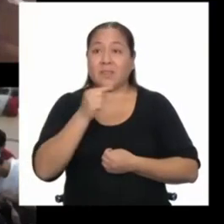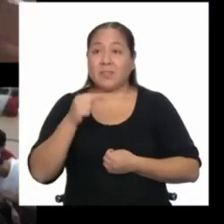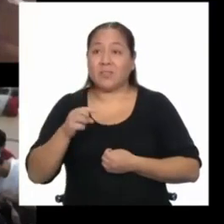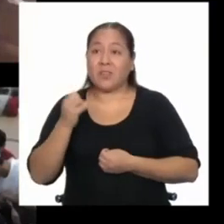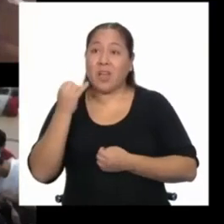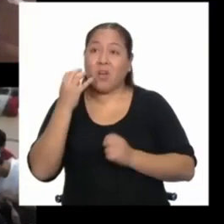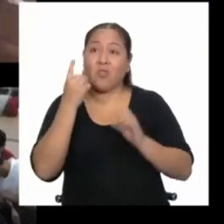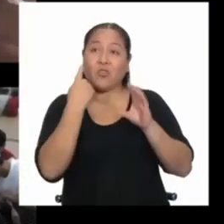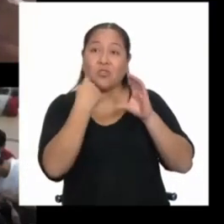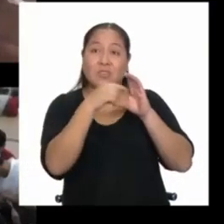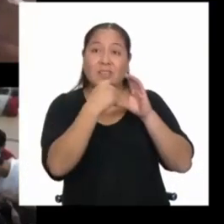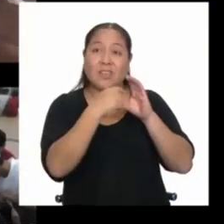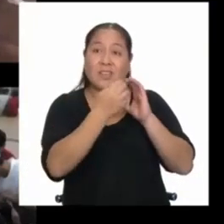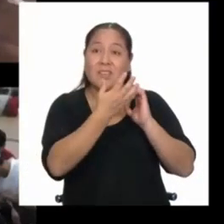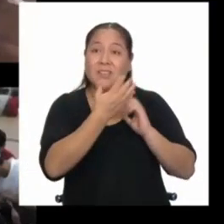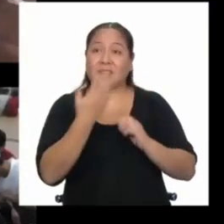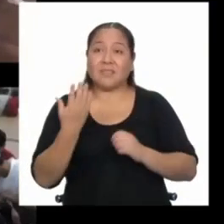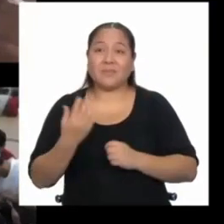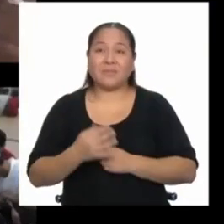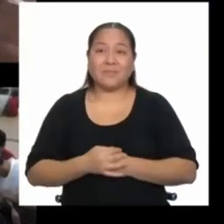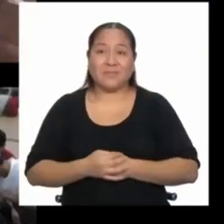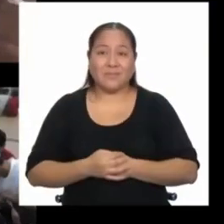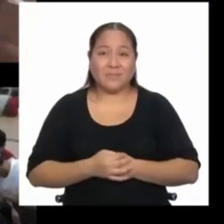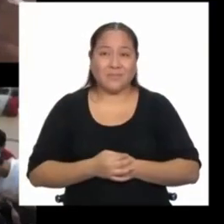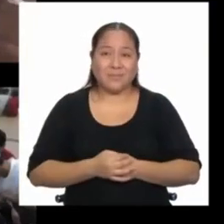los talleres.